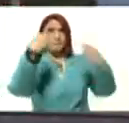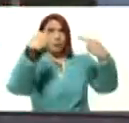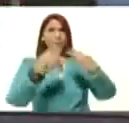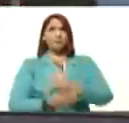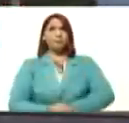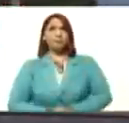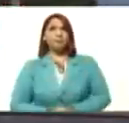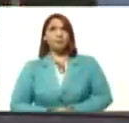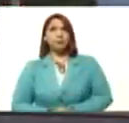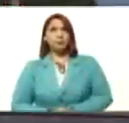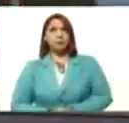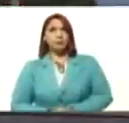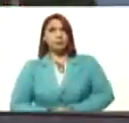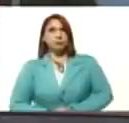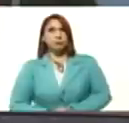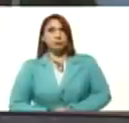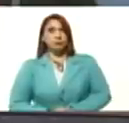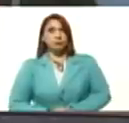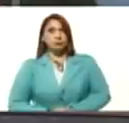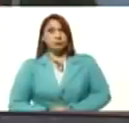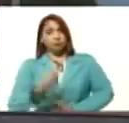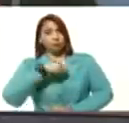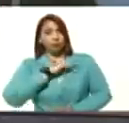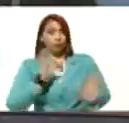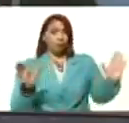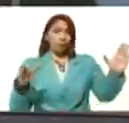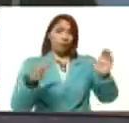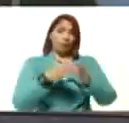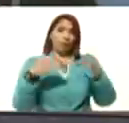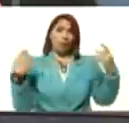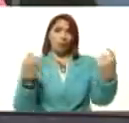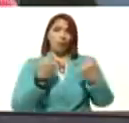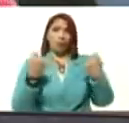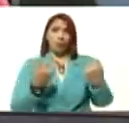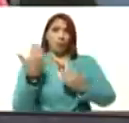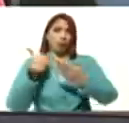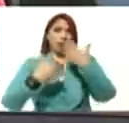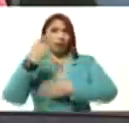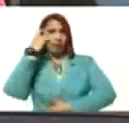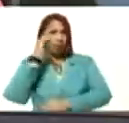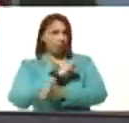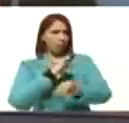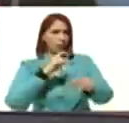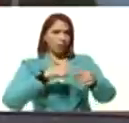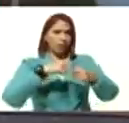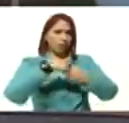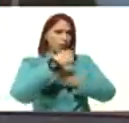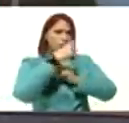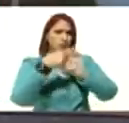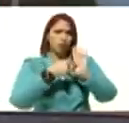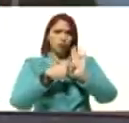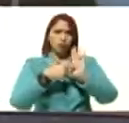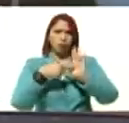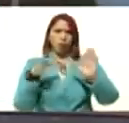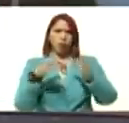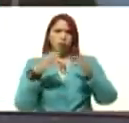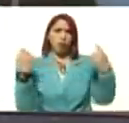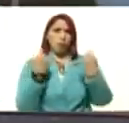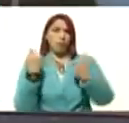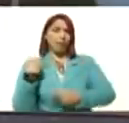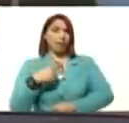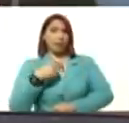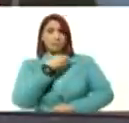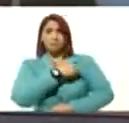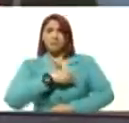Usted anunció el comando de campaña hace unos días y ya hoy está constituido. Comando de campaña que tiene una